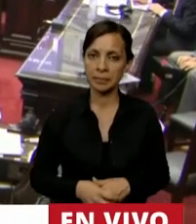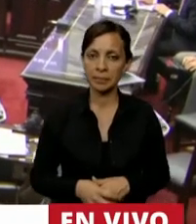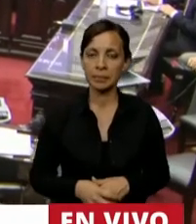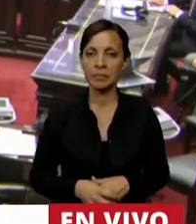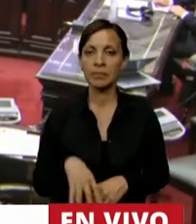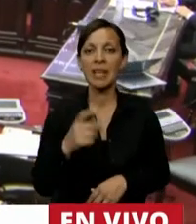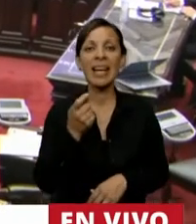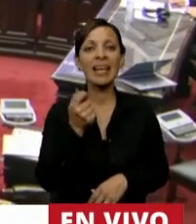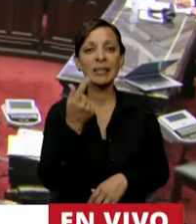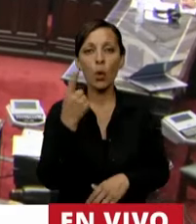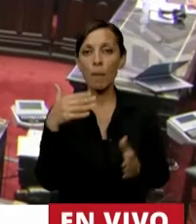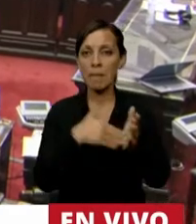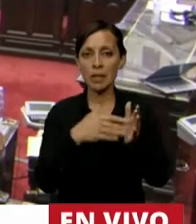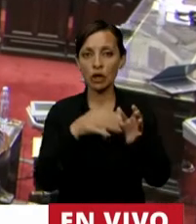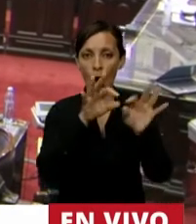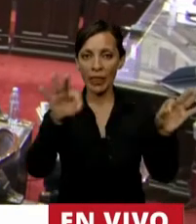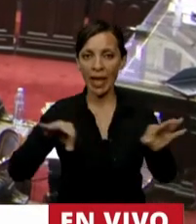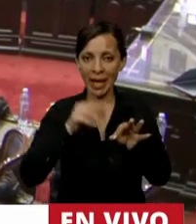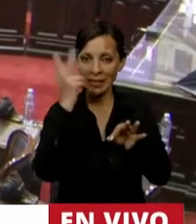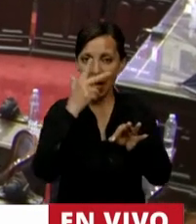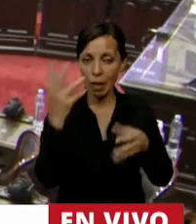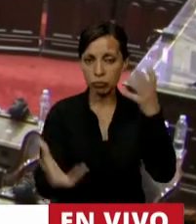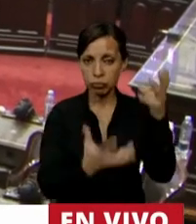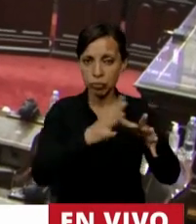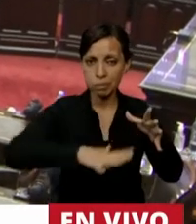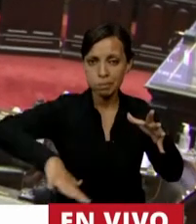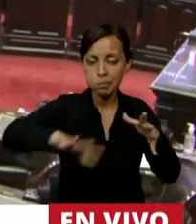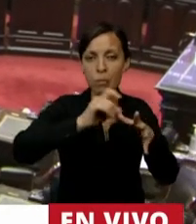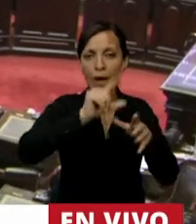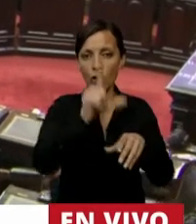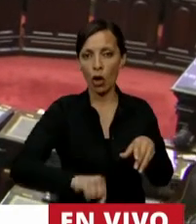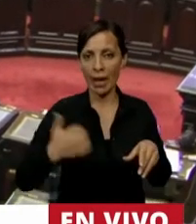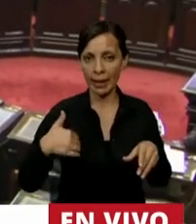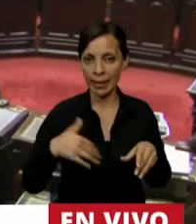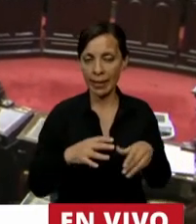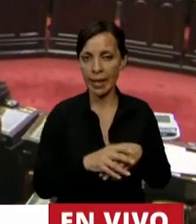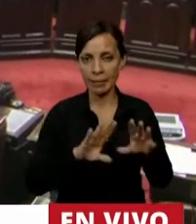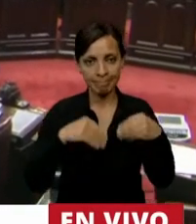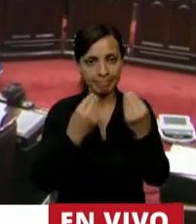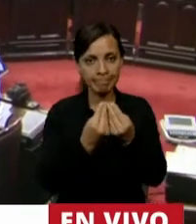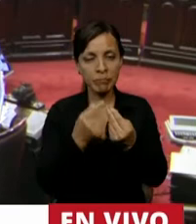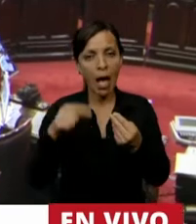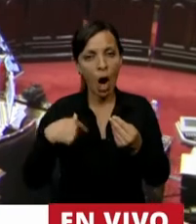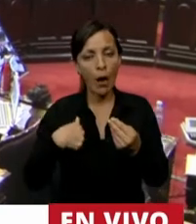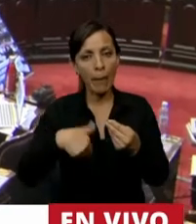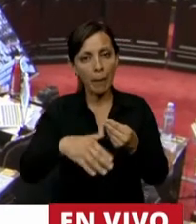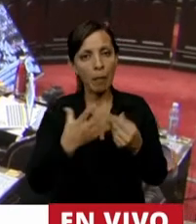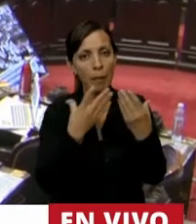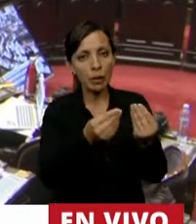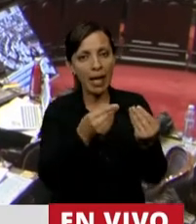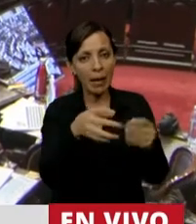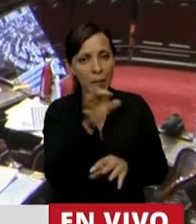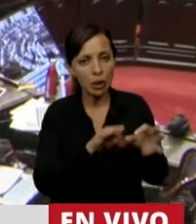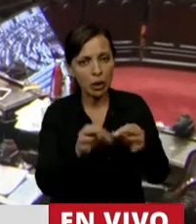Casi un millón de hectáreas se incendiaron este año en nuestro país y se nos convoca a acompañar este proyecto para